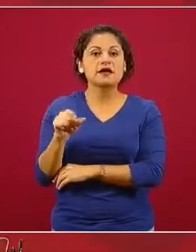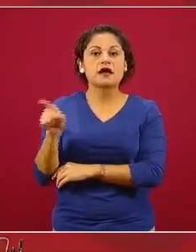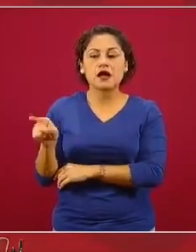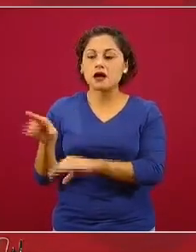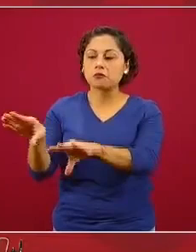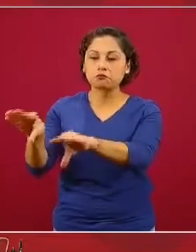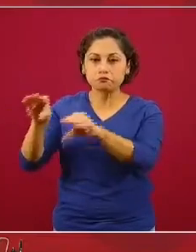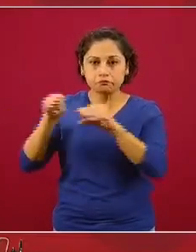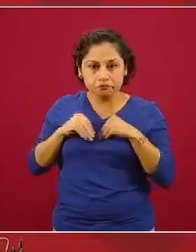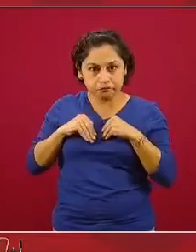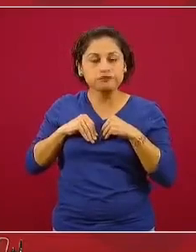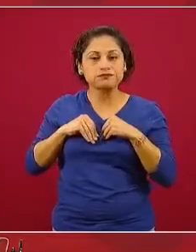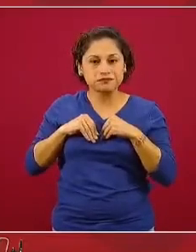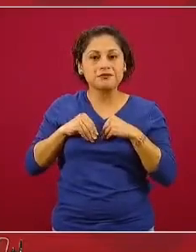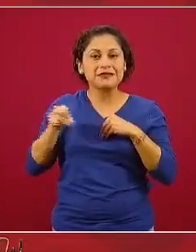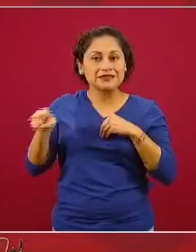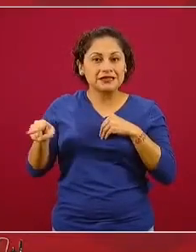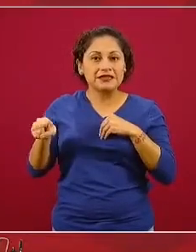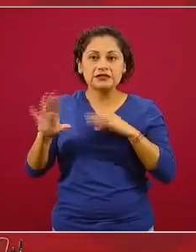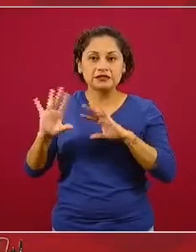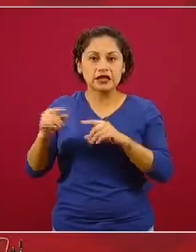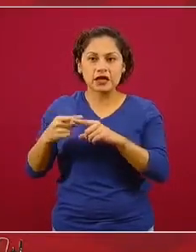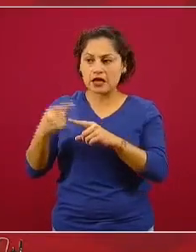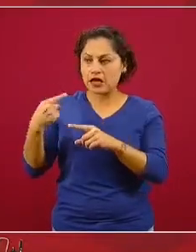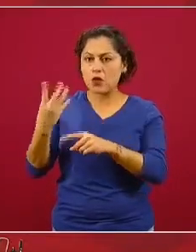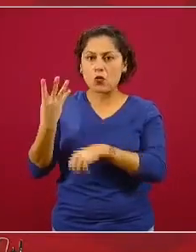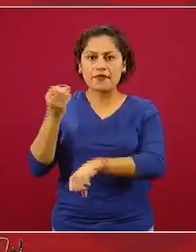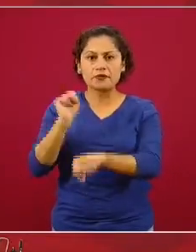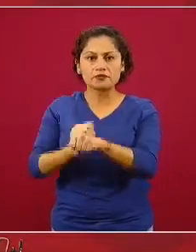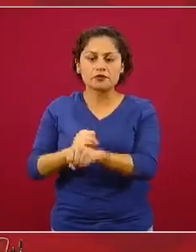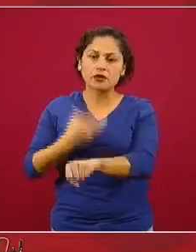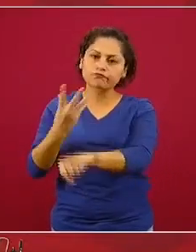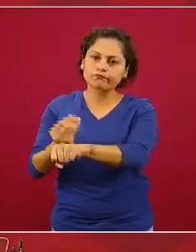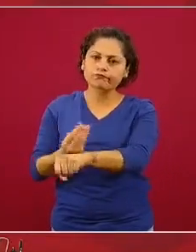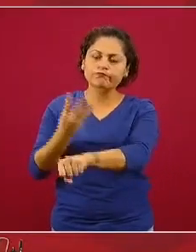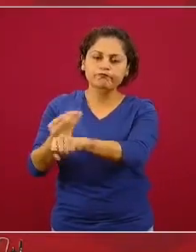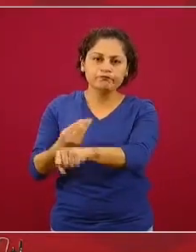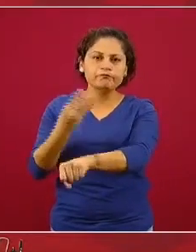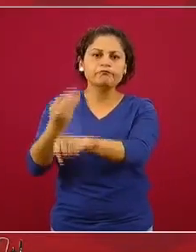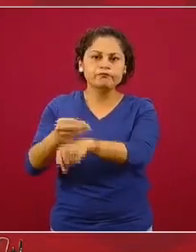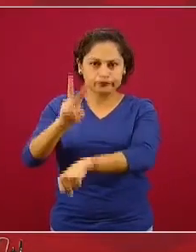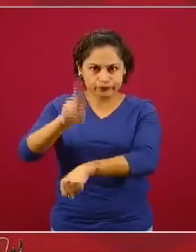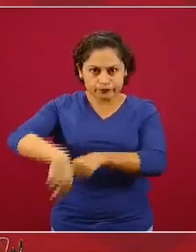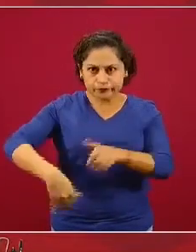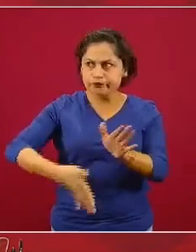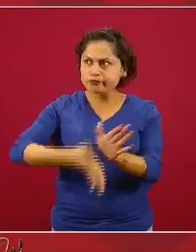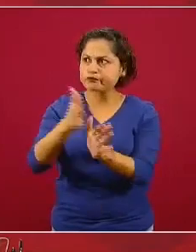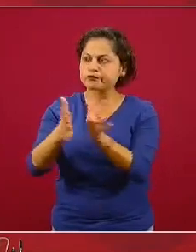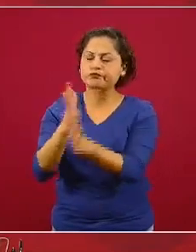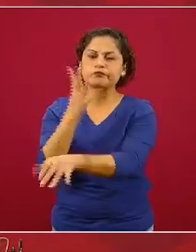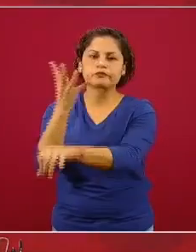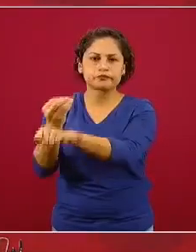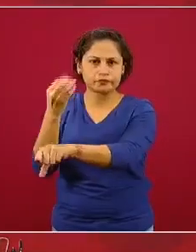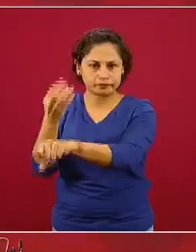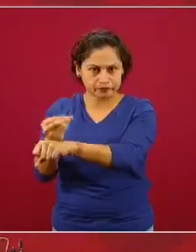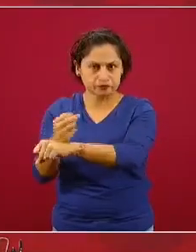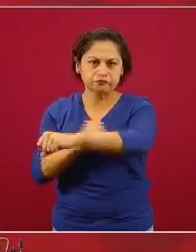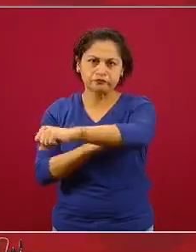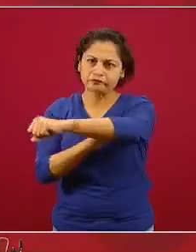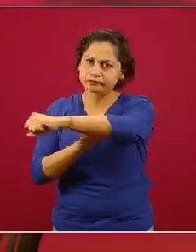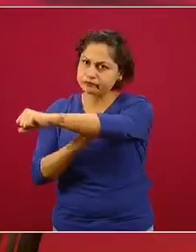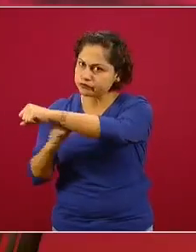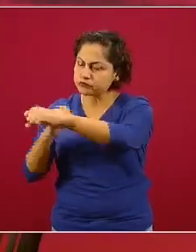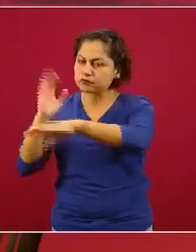lo rehabilitó por completo. Esto implicó cambios estructurales, reforzamiento de la ingeniería y obviamente